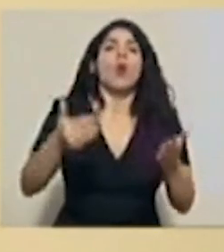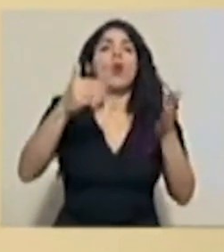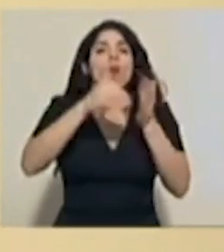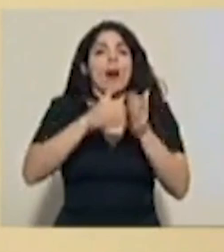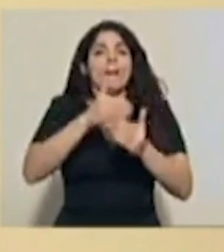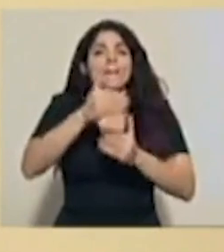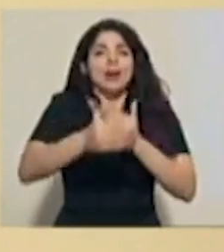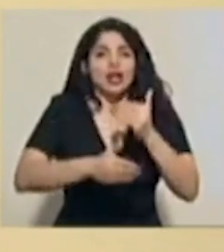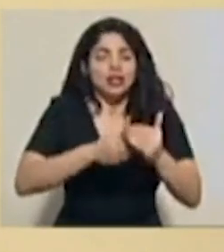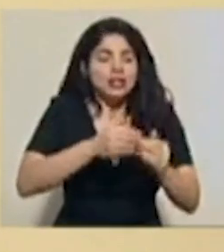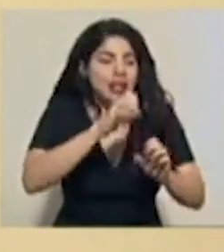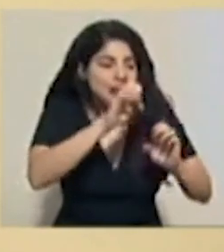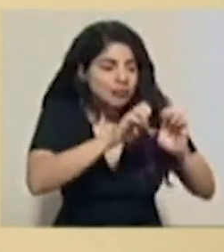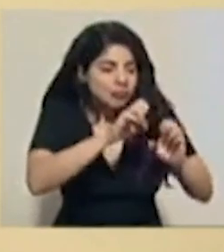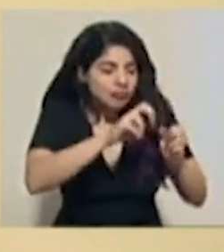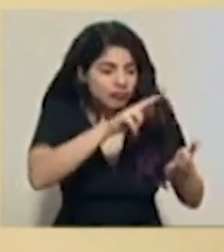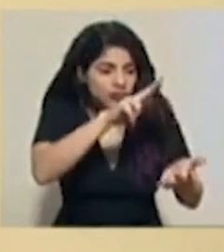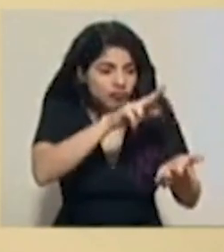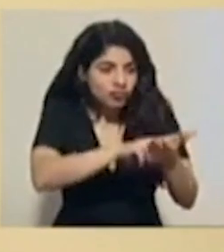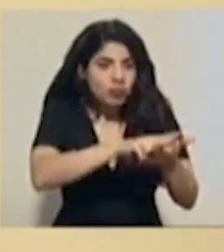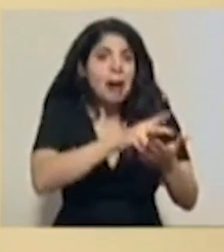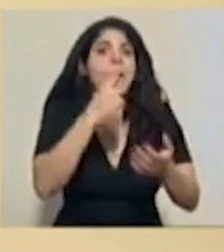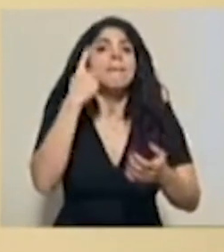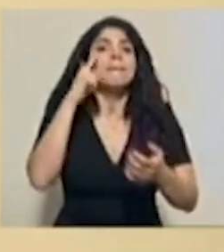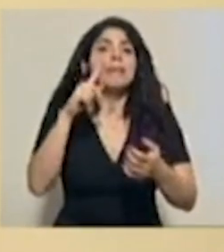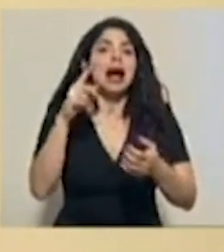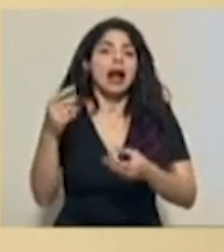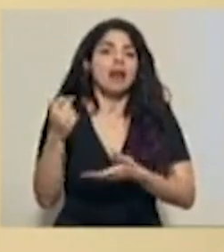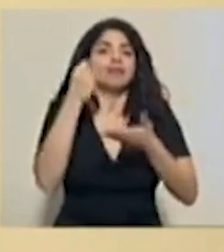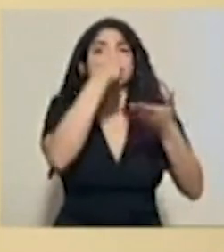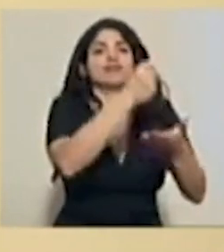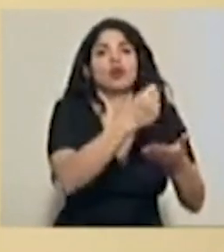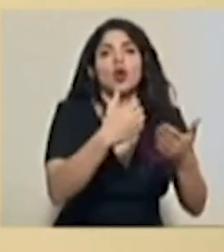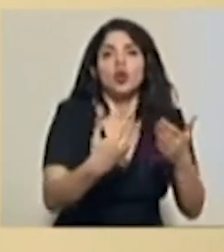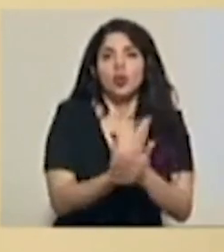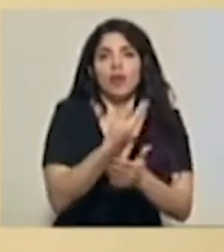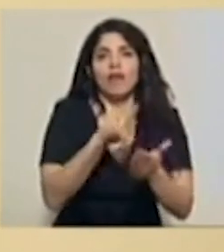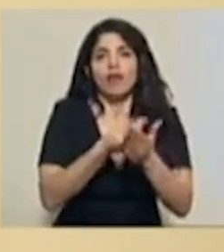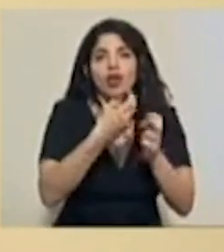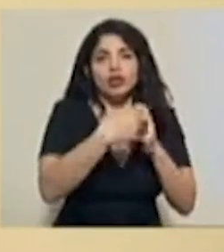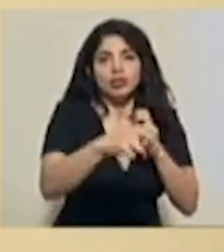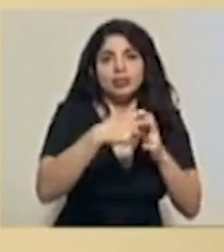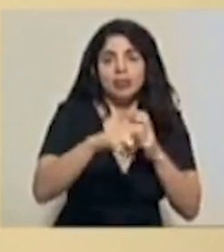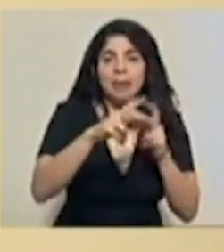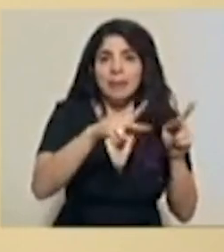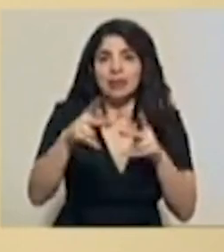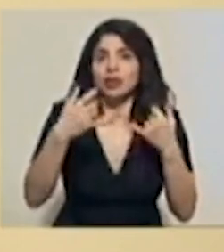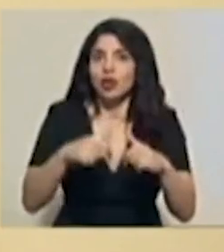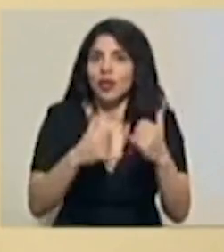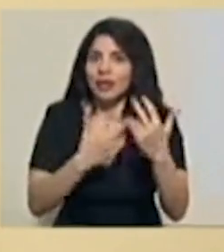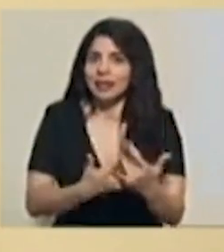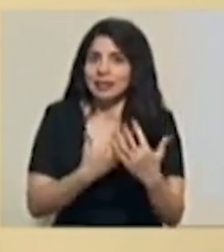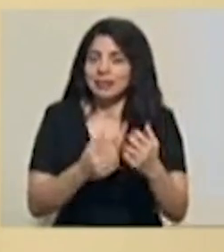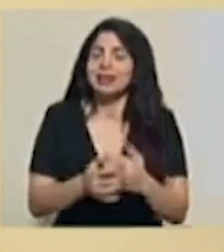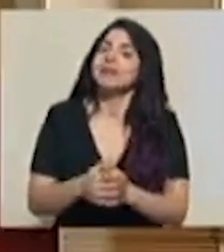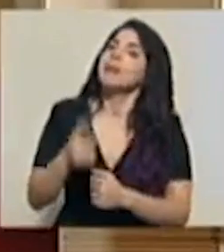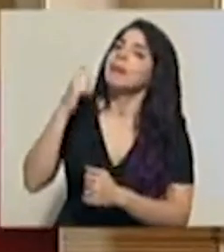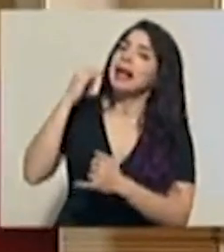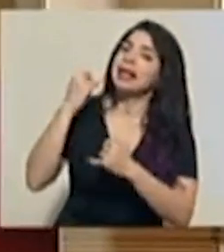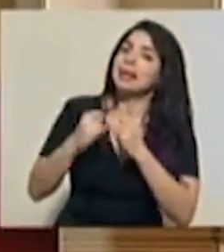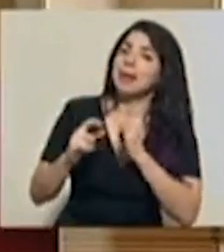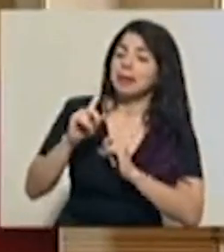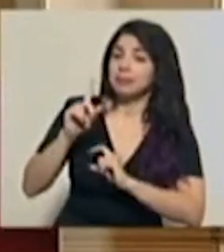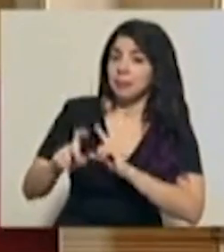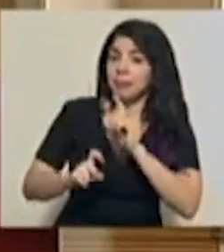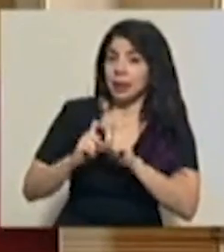verificación y validación para asignar nuevos beneficios a las personas que aún están en espera. Para finalizar el periodo de